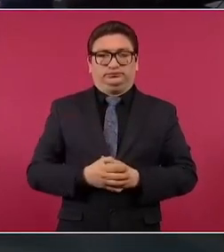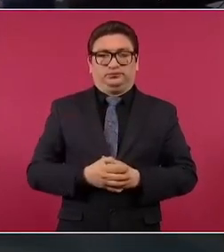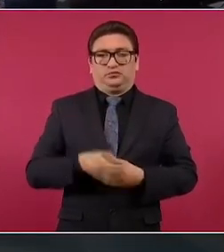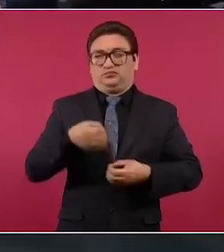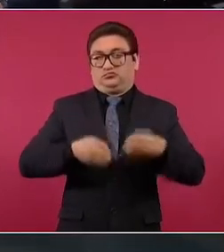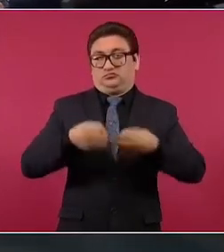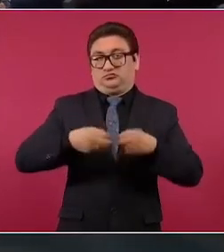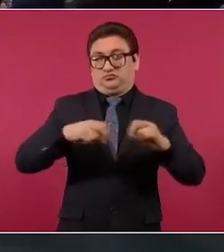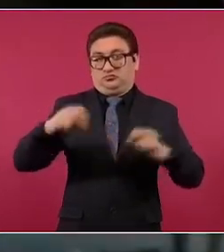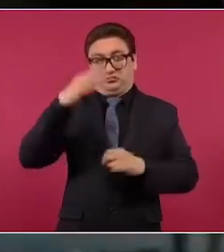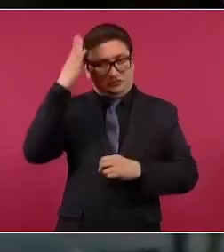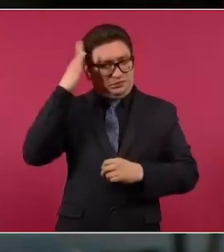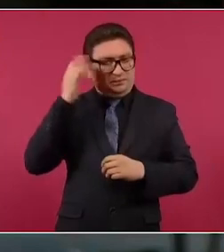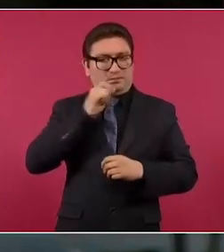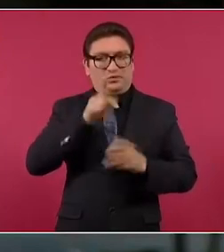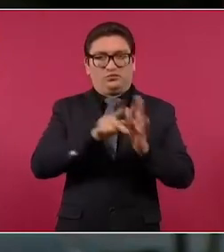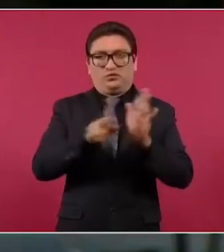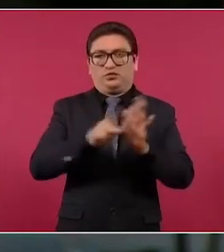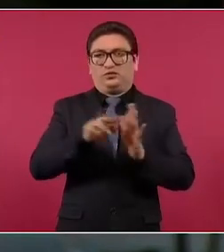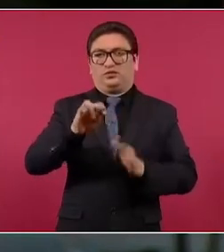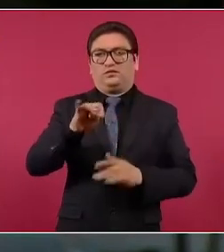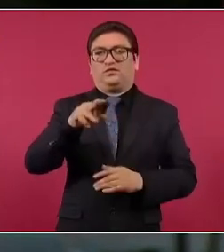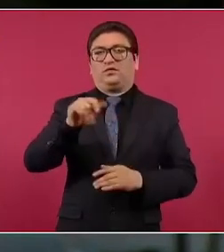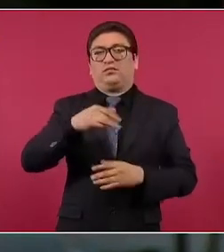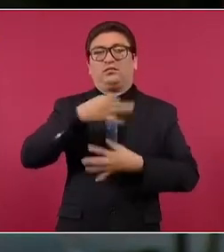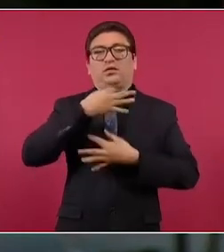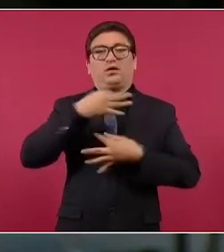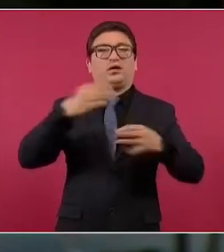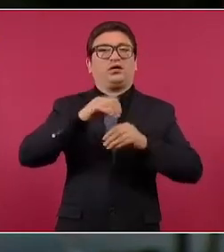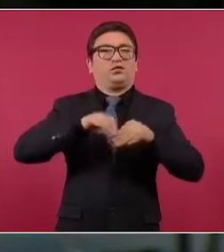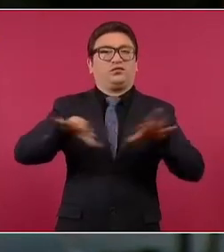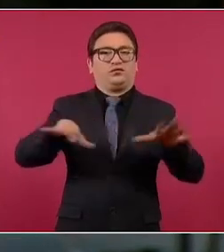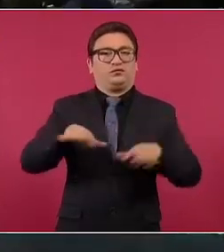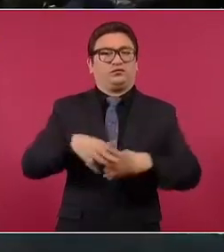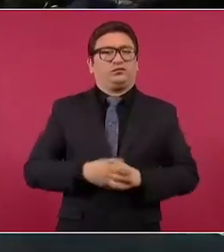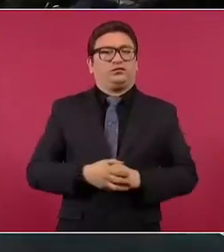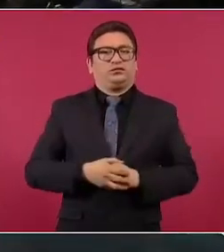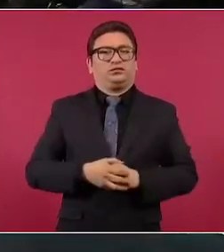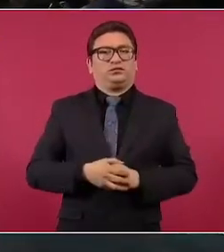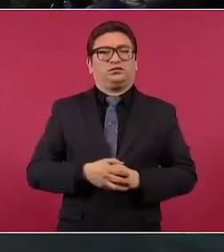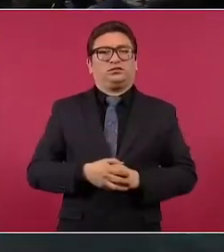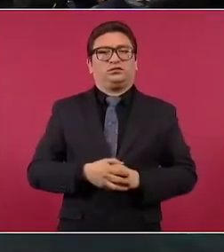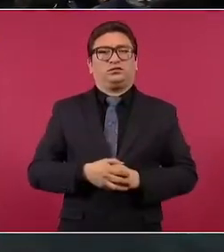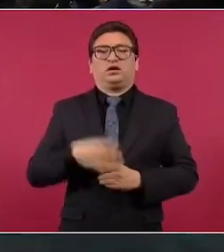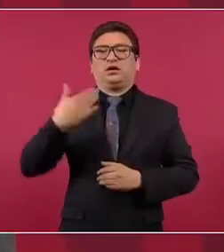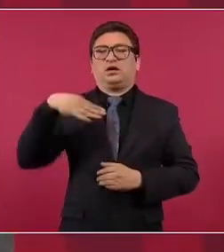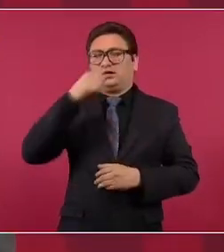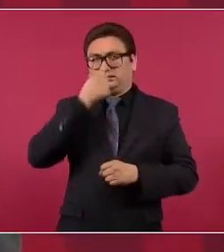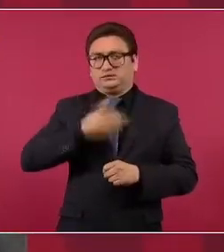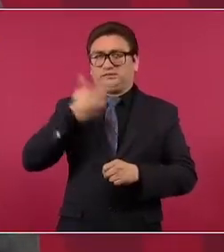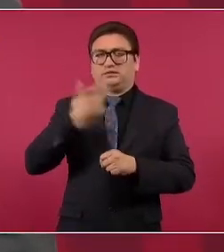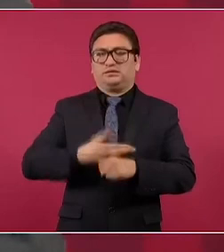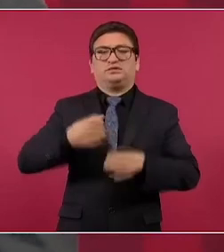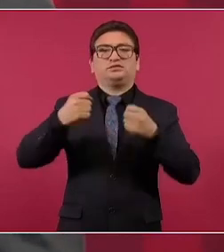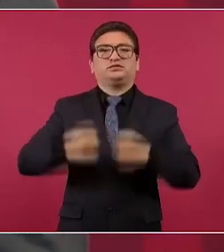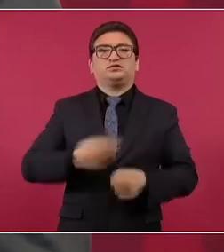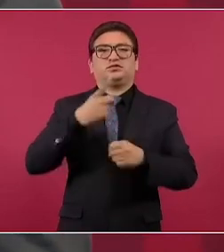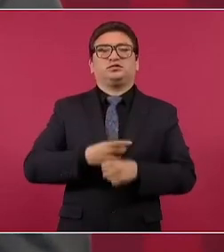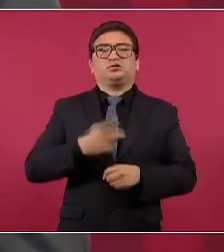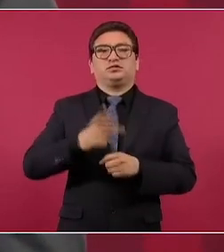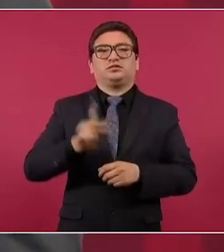así como el Reforma informó de que el secretario de Seguridad Pública